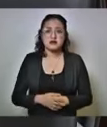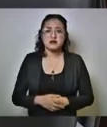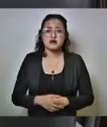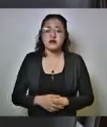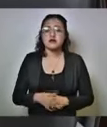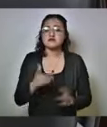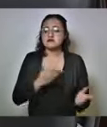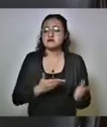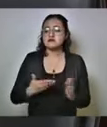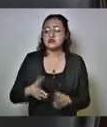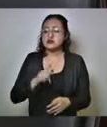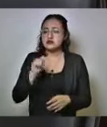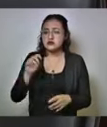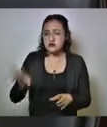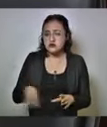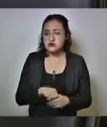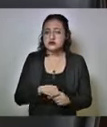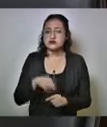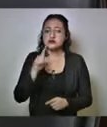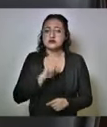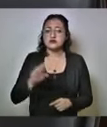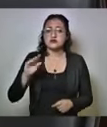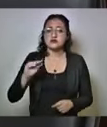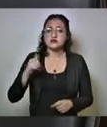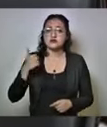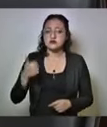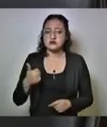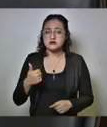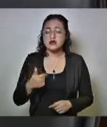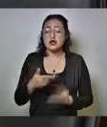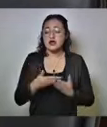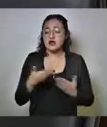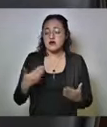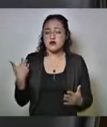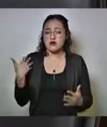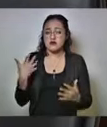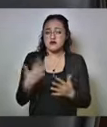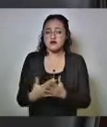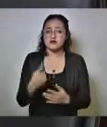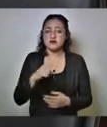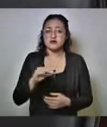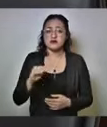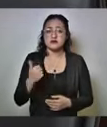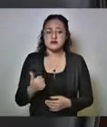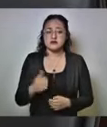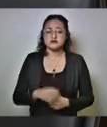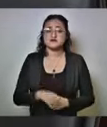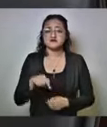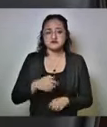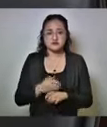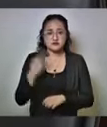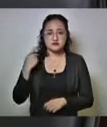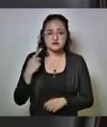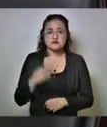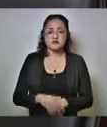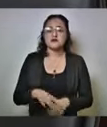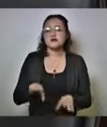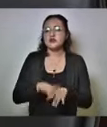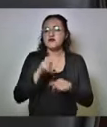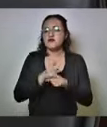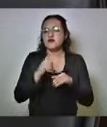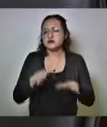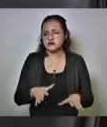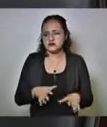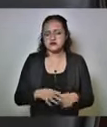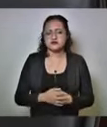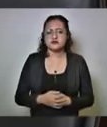llegando a un total de 196 en este momento en el Estado, señor. Esto como información general,